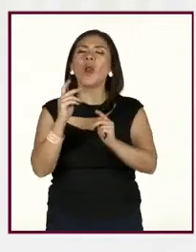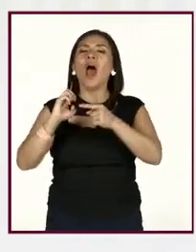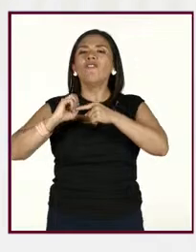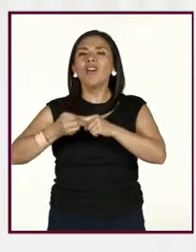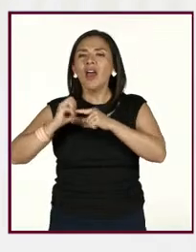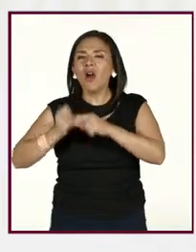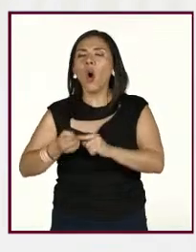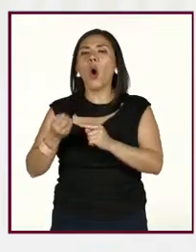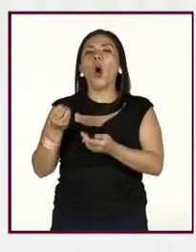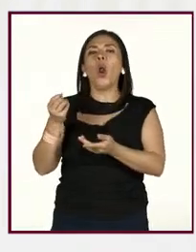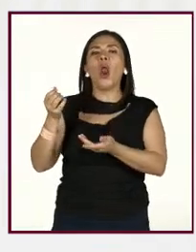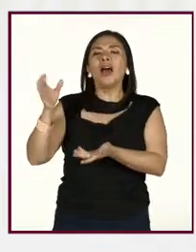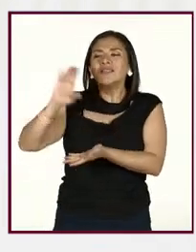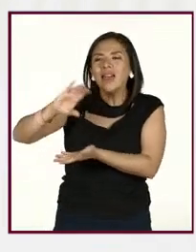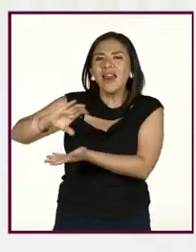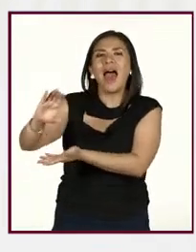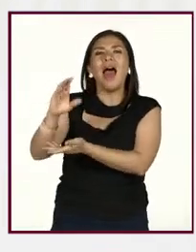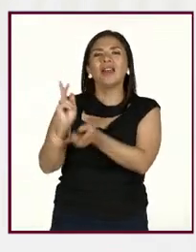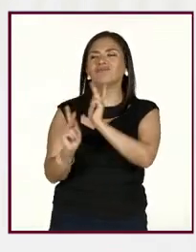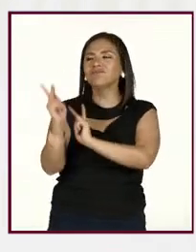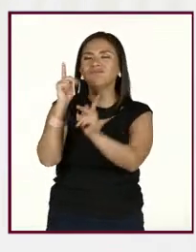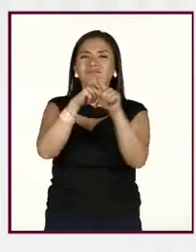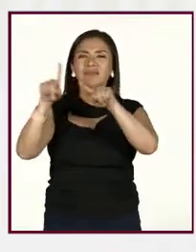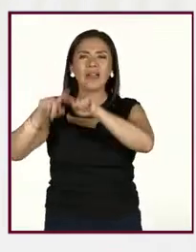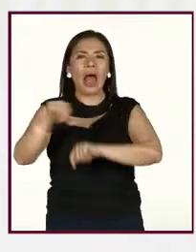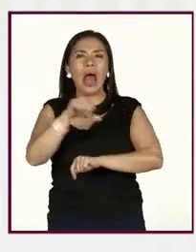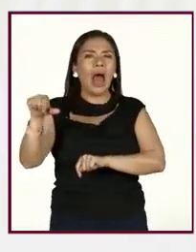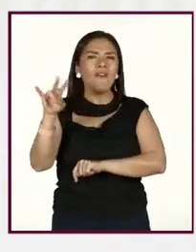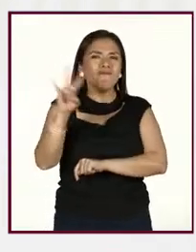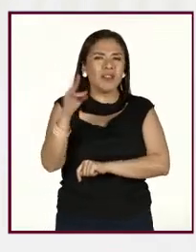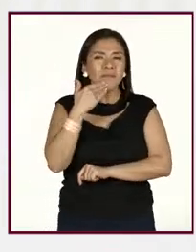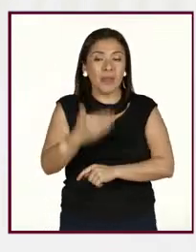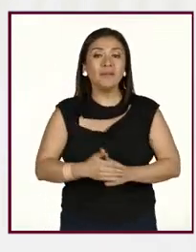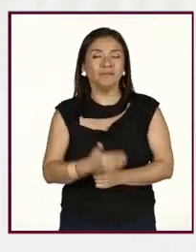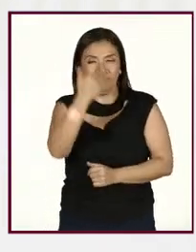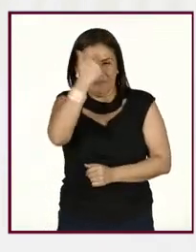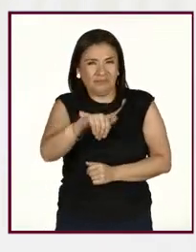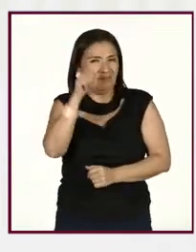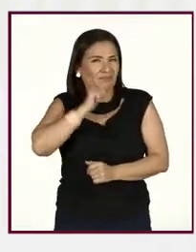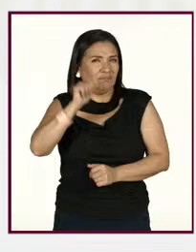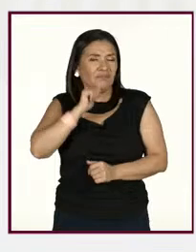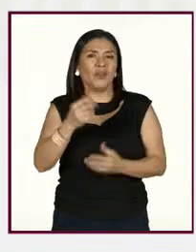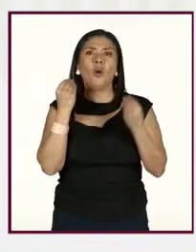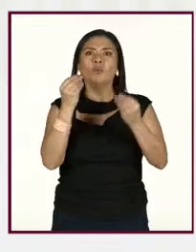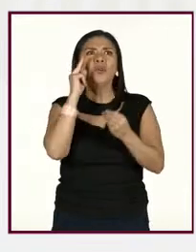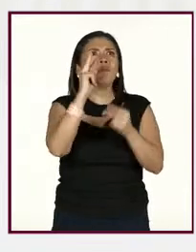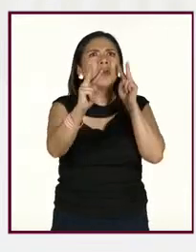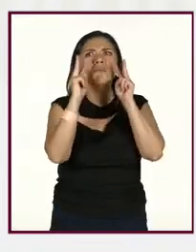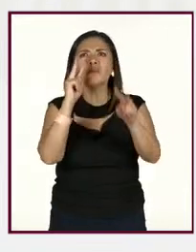cereales, proteína de buena calidad. Sabemos que, pues, estamos todo el tiempo bombardeados por